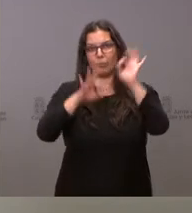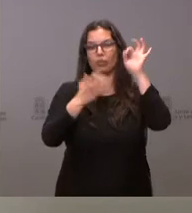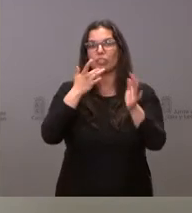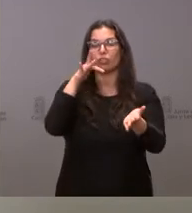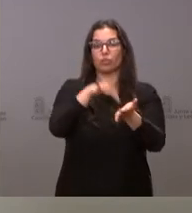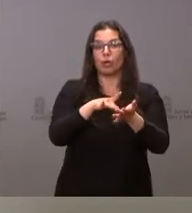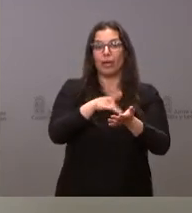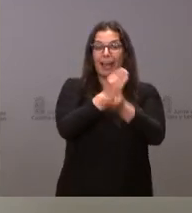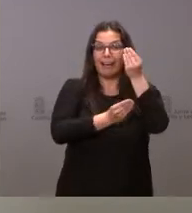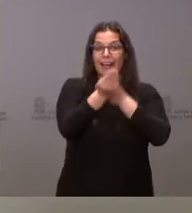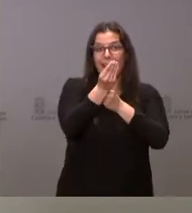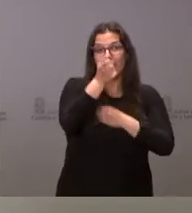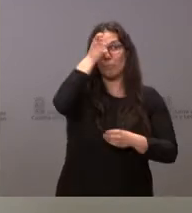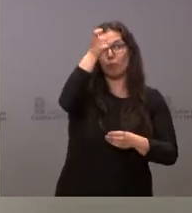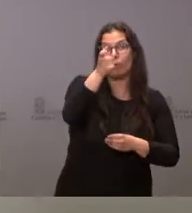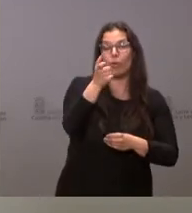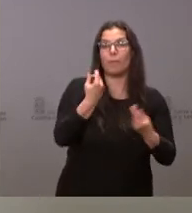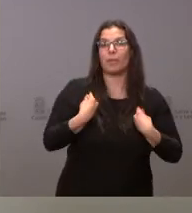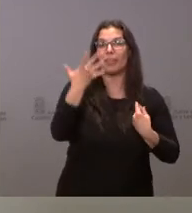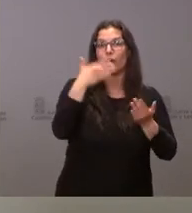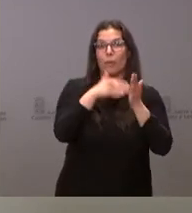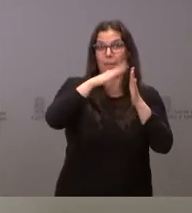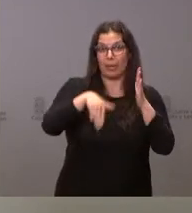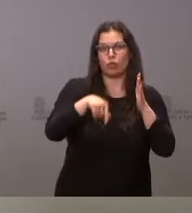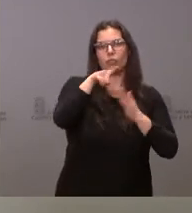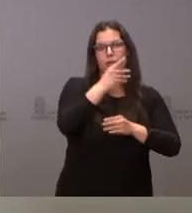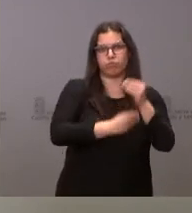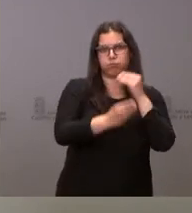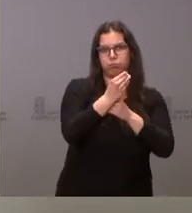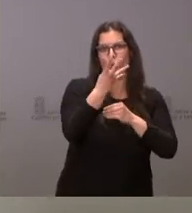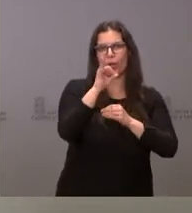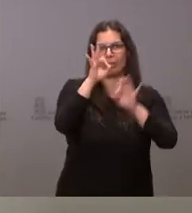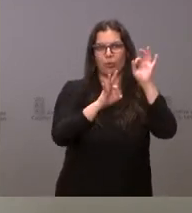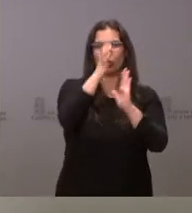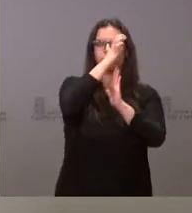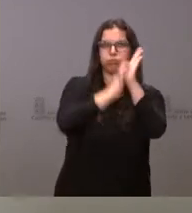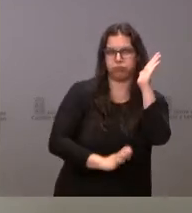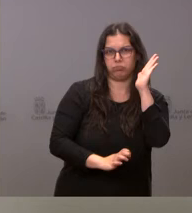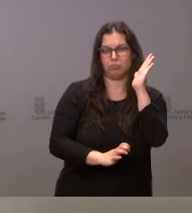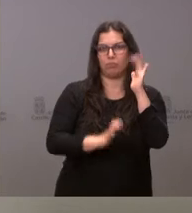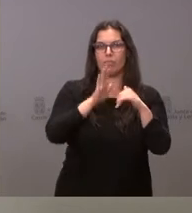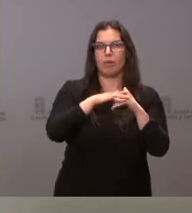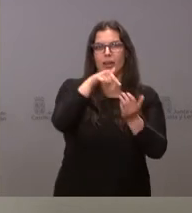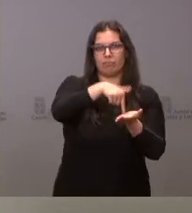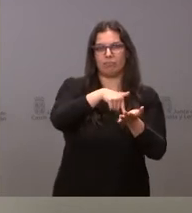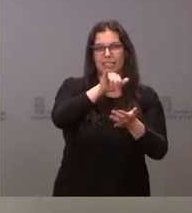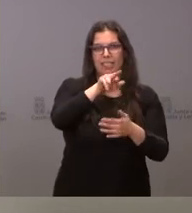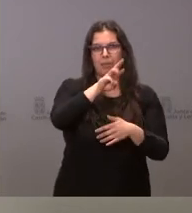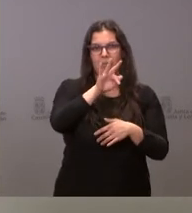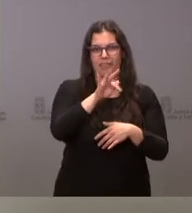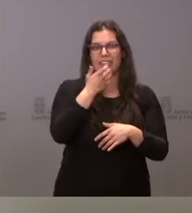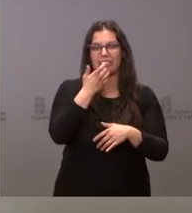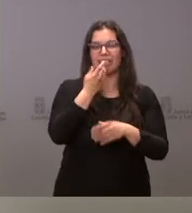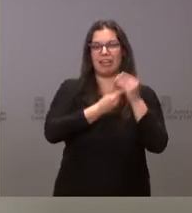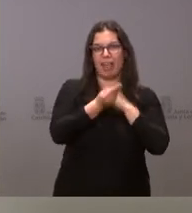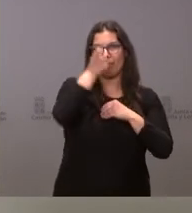municipio de menos de 5.000 habitantes. Un 40% más de reducción fiscal cuando el nacimiento se produce en un municipio de menos